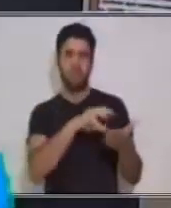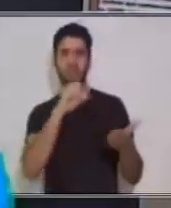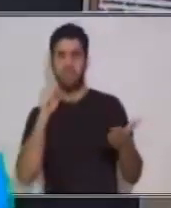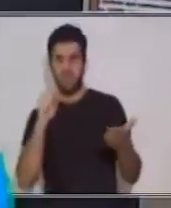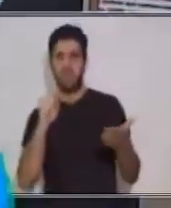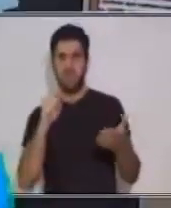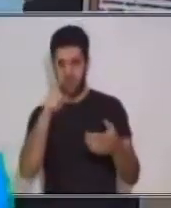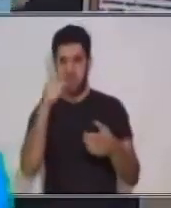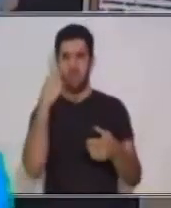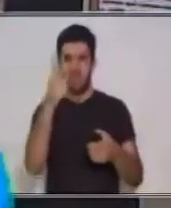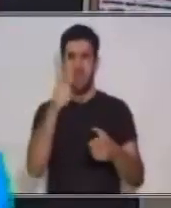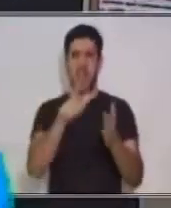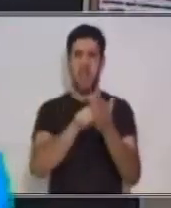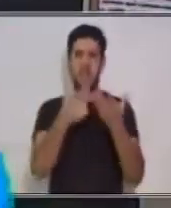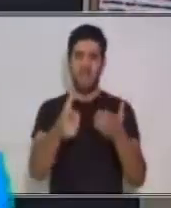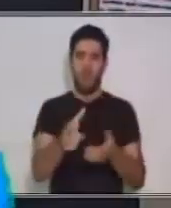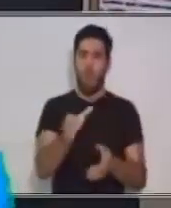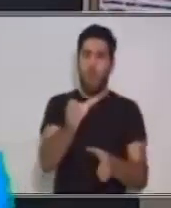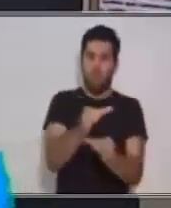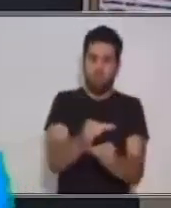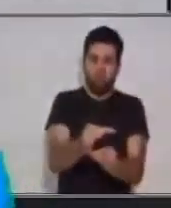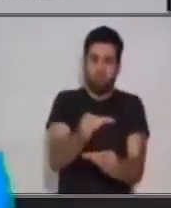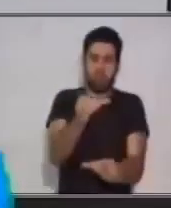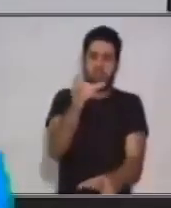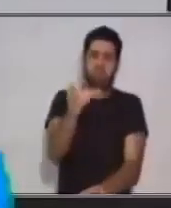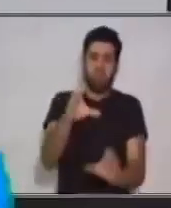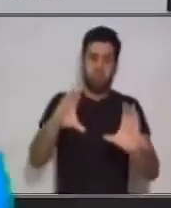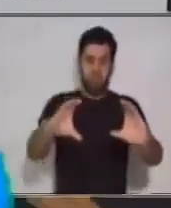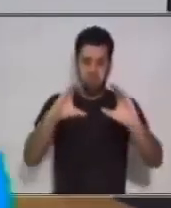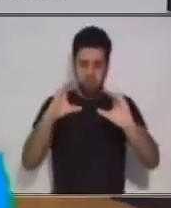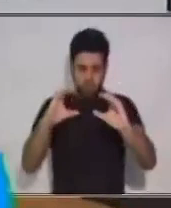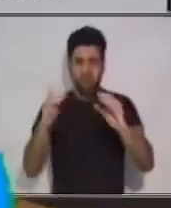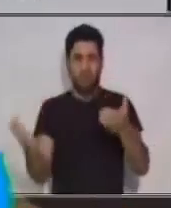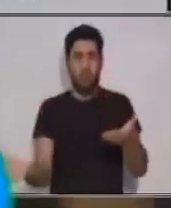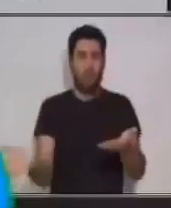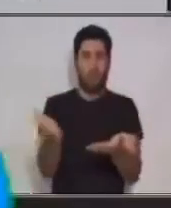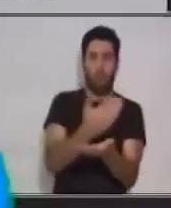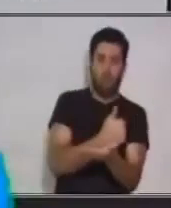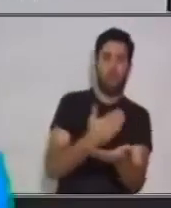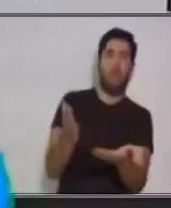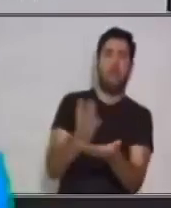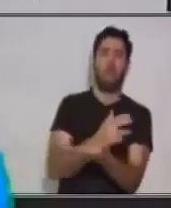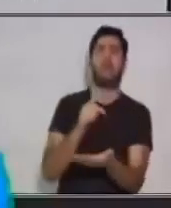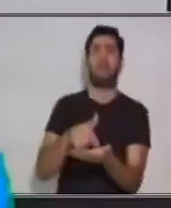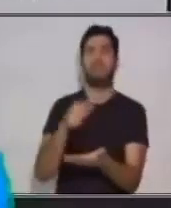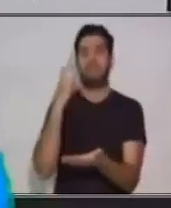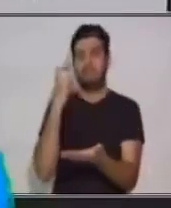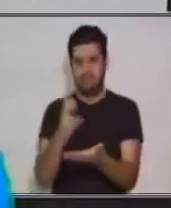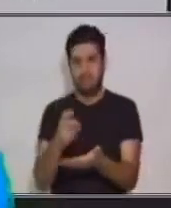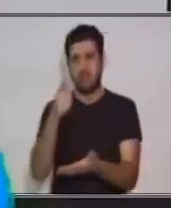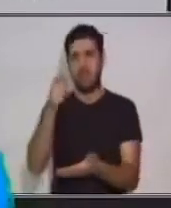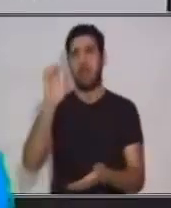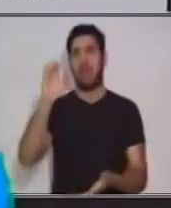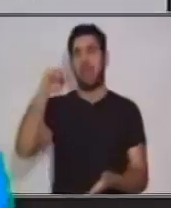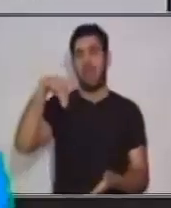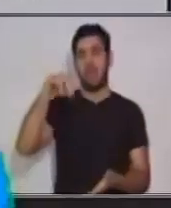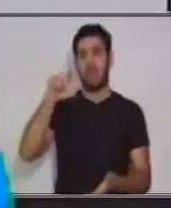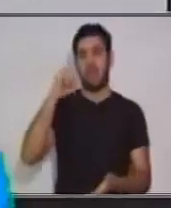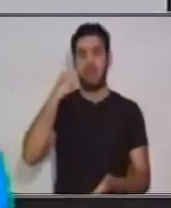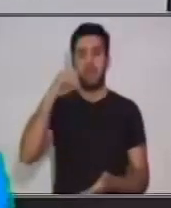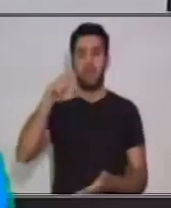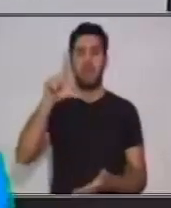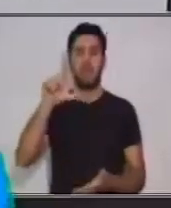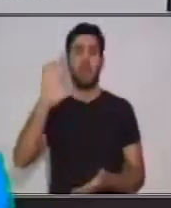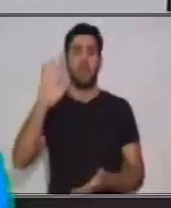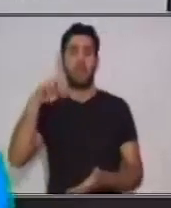libros grandes y a veces son gordos, gruesos, que tienen mucho texto. En las enciclopedias encontramos variedad de temas. Y ahí puedes